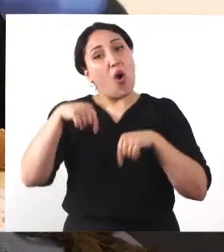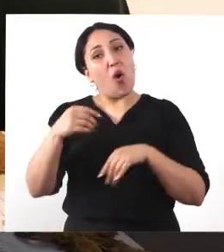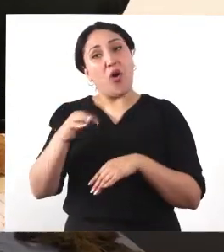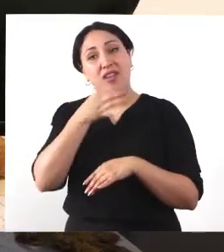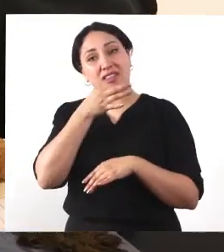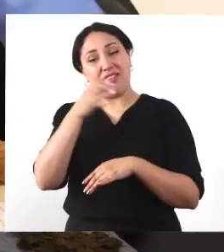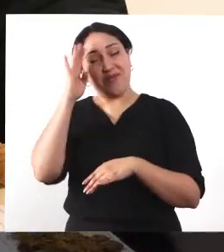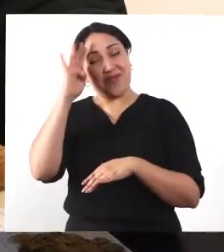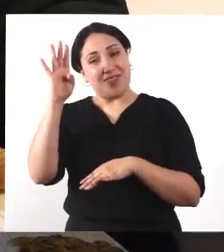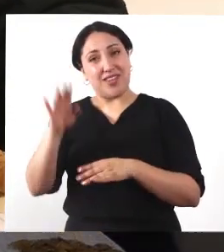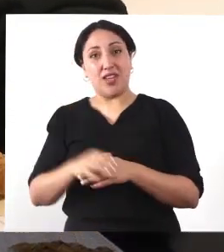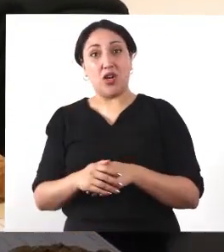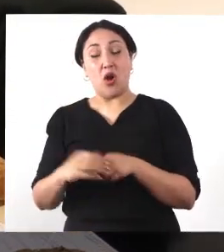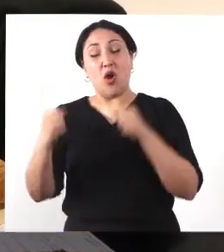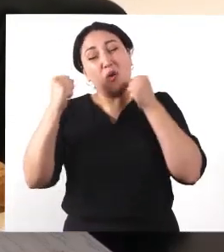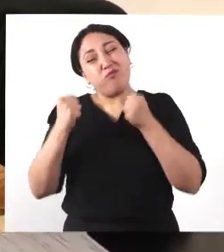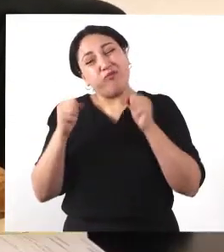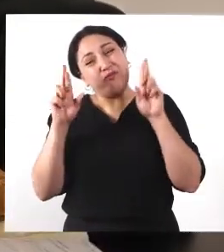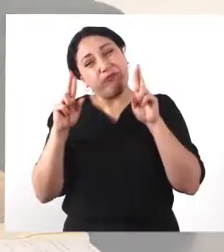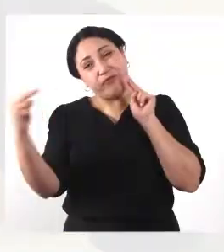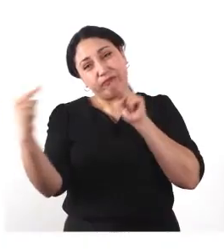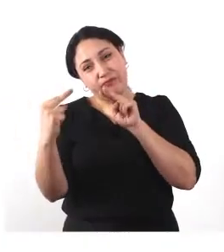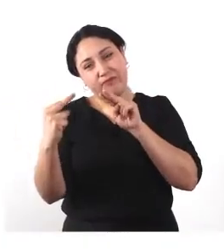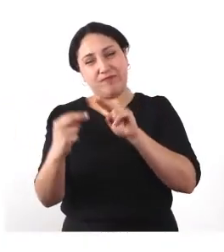la visita. Nos vemos en una próxima oportunidad.